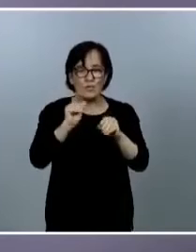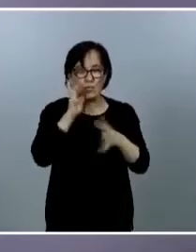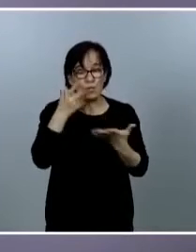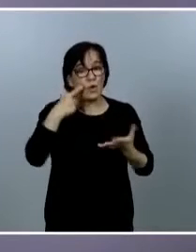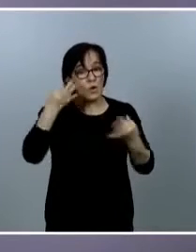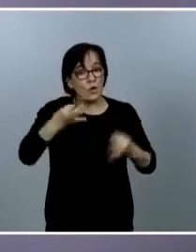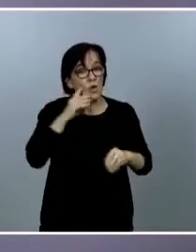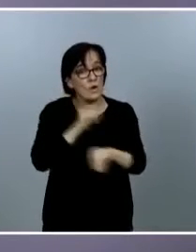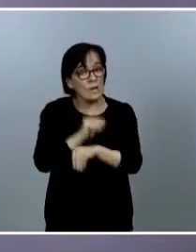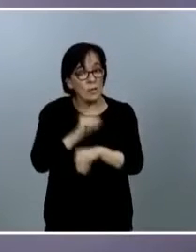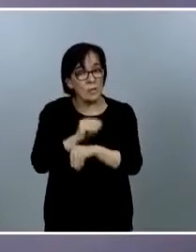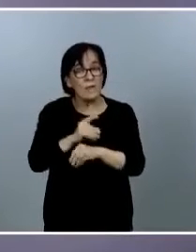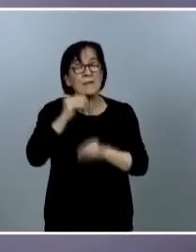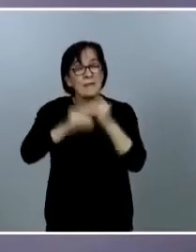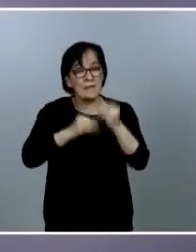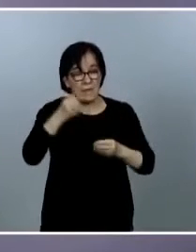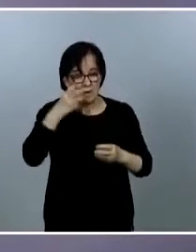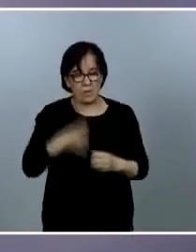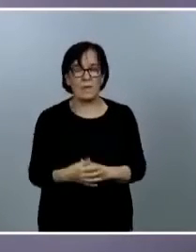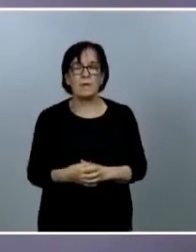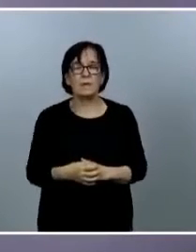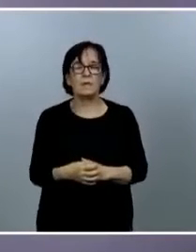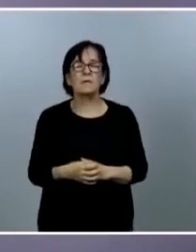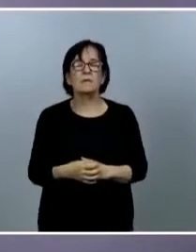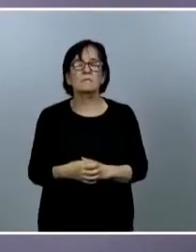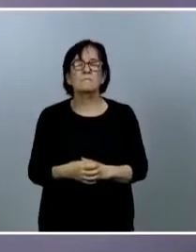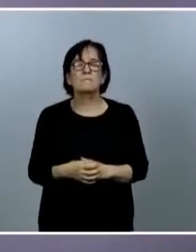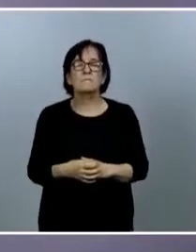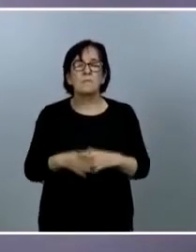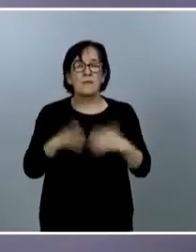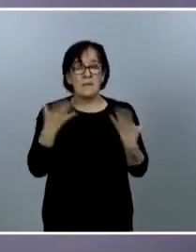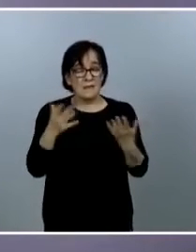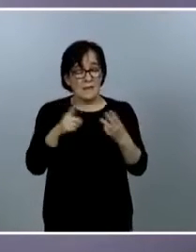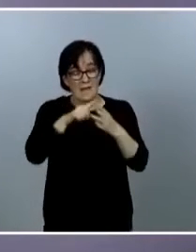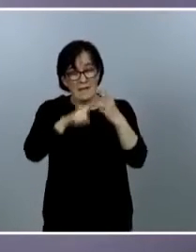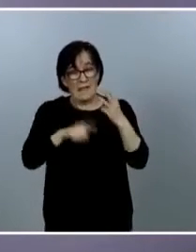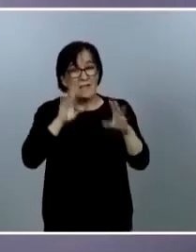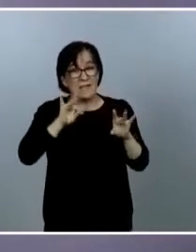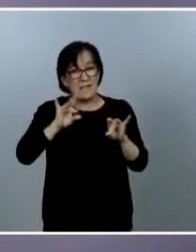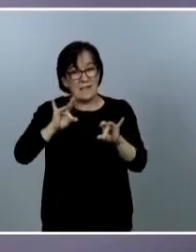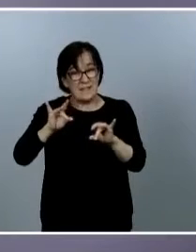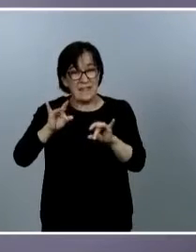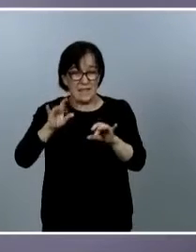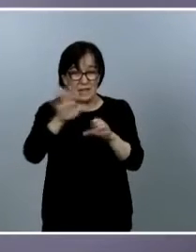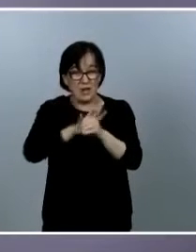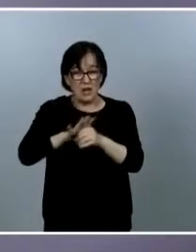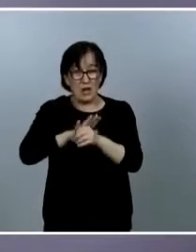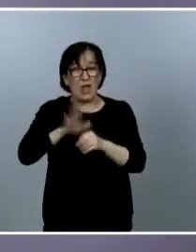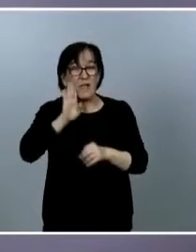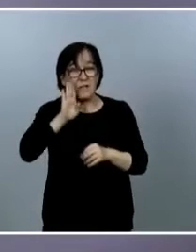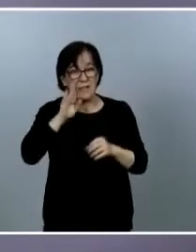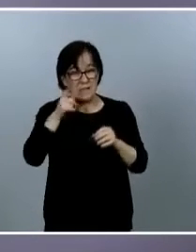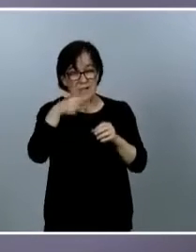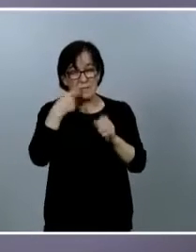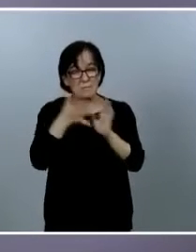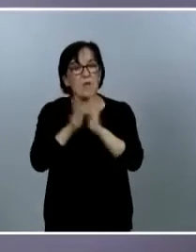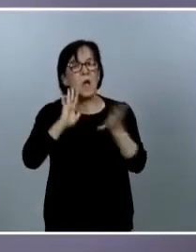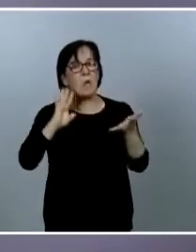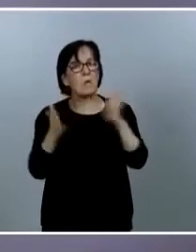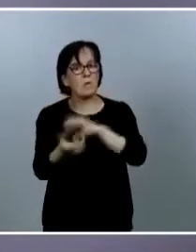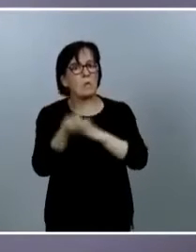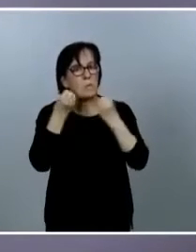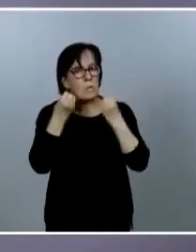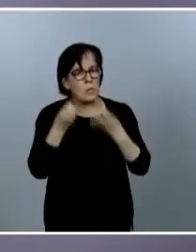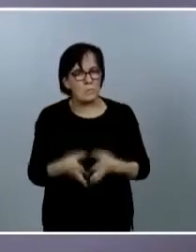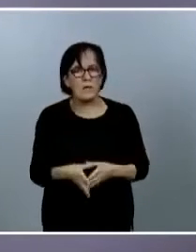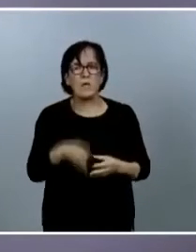se está haciendo bien en todo caso los tres territorios que han mencionado son territorios que evolucionan muy bien son territorios que están haciendo